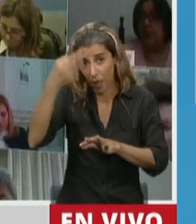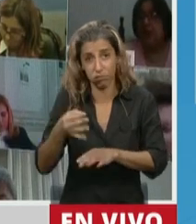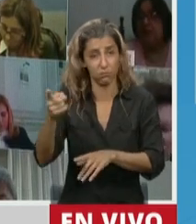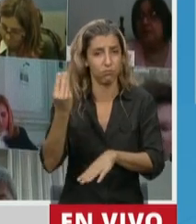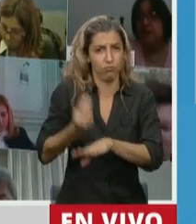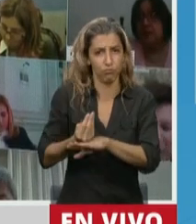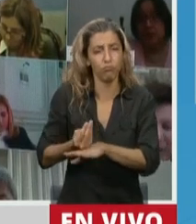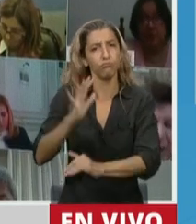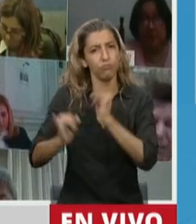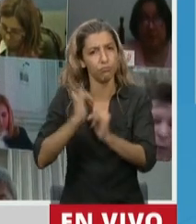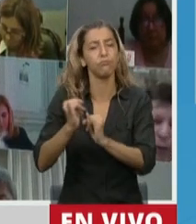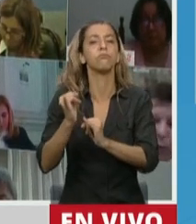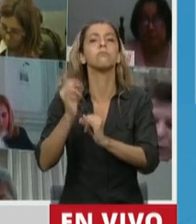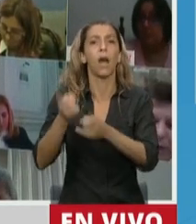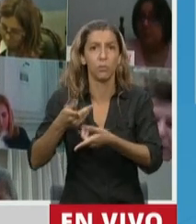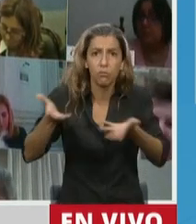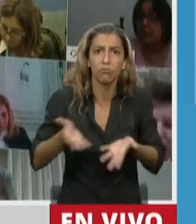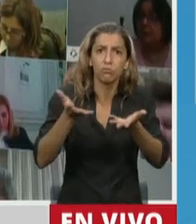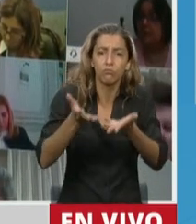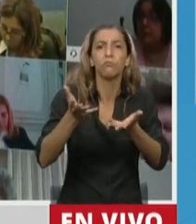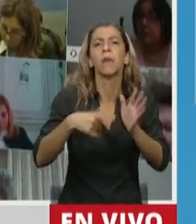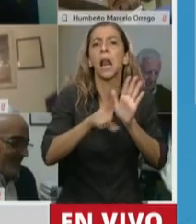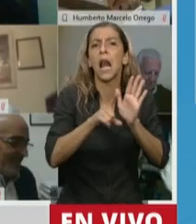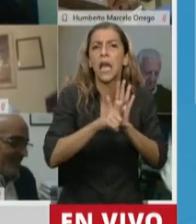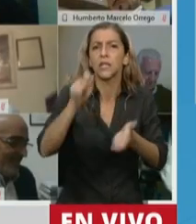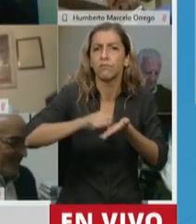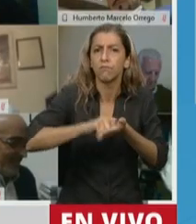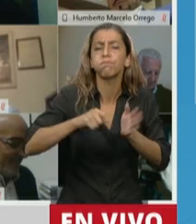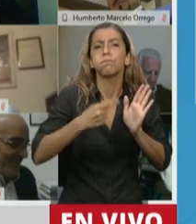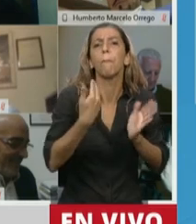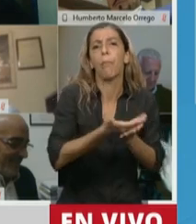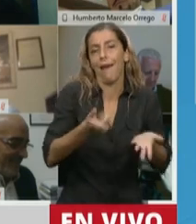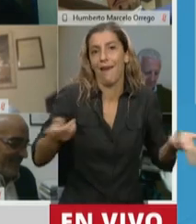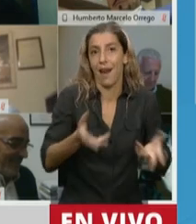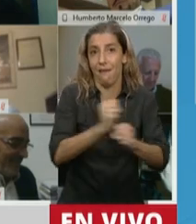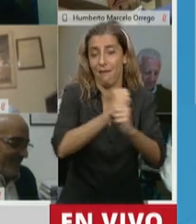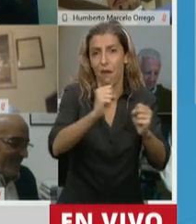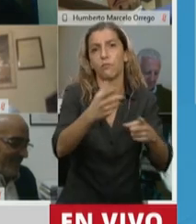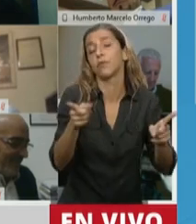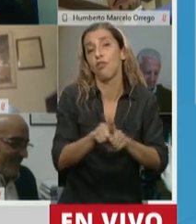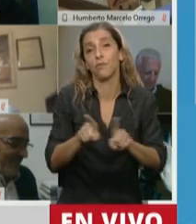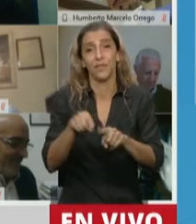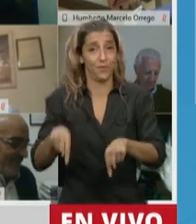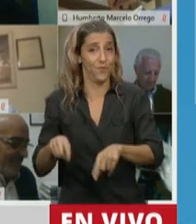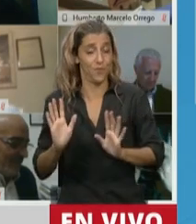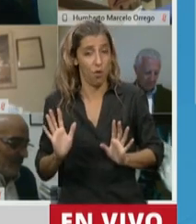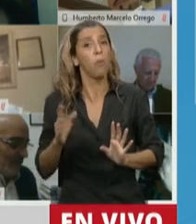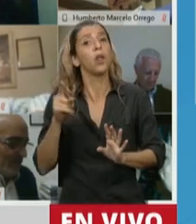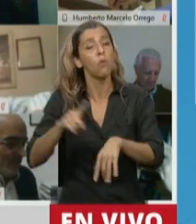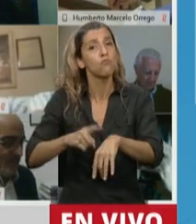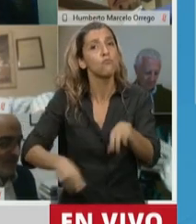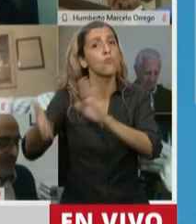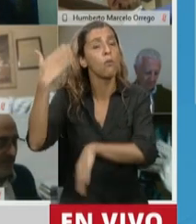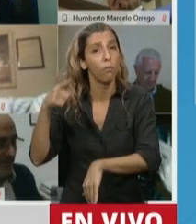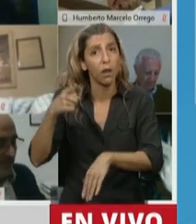muchísimas leyes como las que hoy se están impulsando relacionadas a la salud pública, entre ellas la de la vacunación obligatoria,